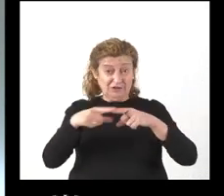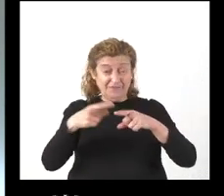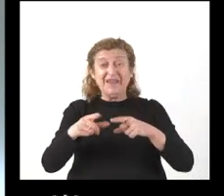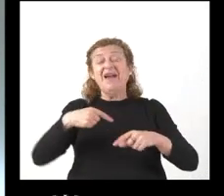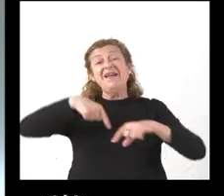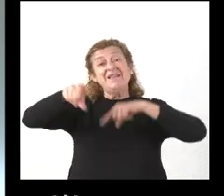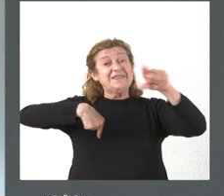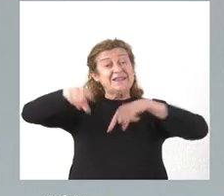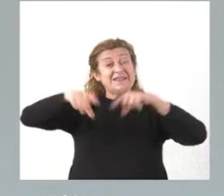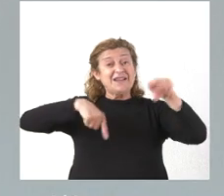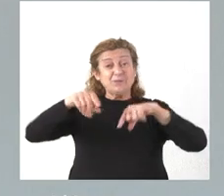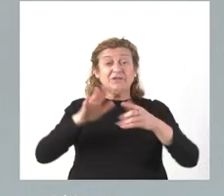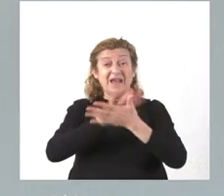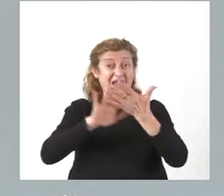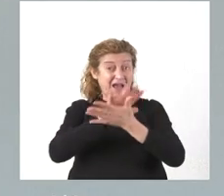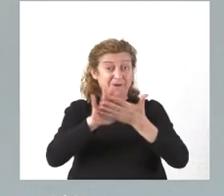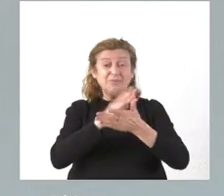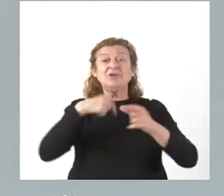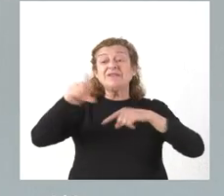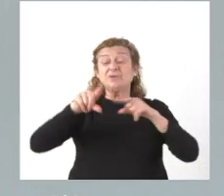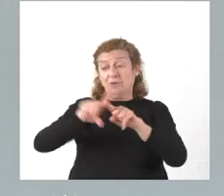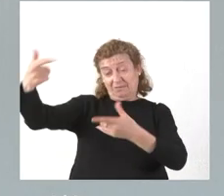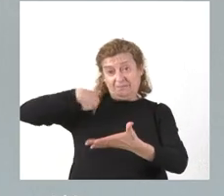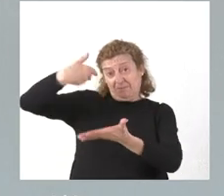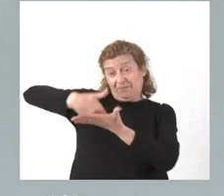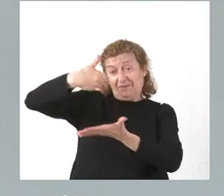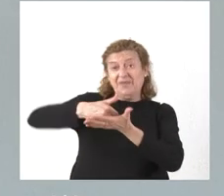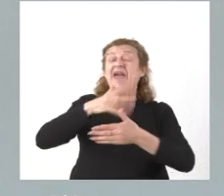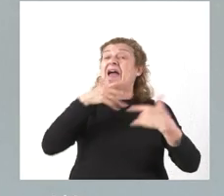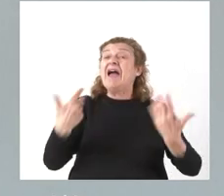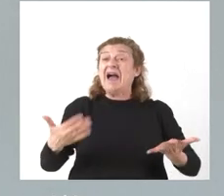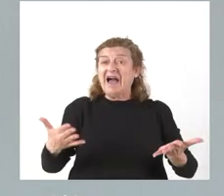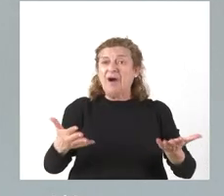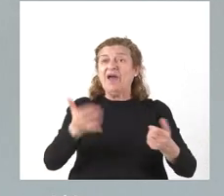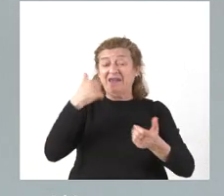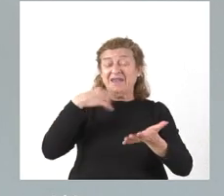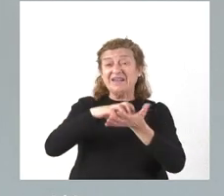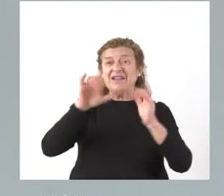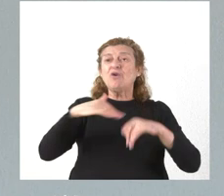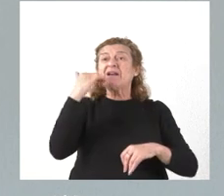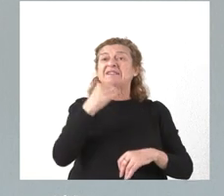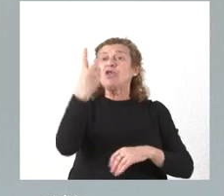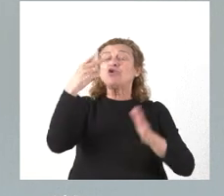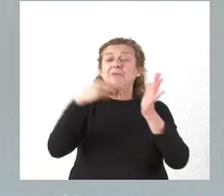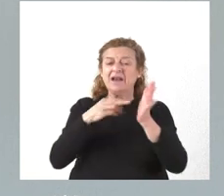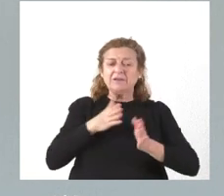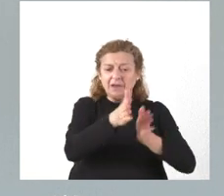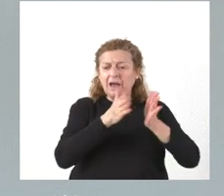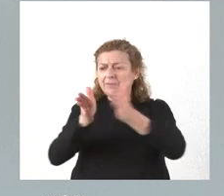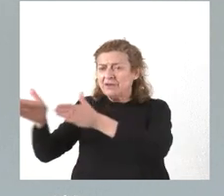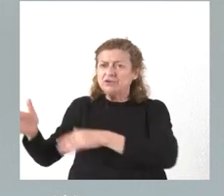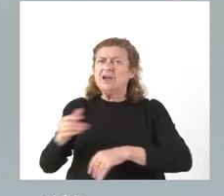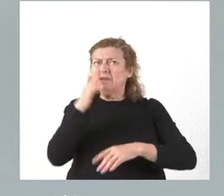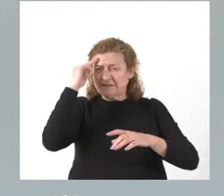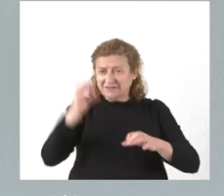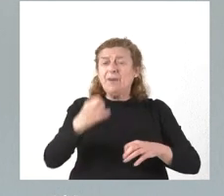transporte del que estamos hablando es un transporte a la demanda, que en la actualidad tiene en Castilla y León casi 2.000 rutas, en concreto 1